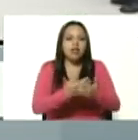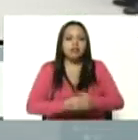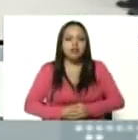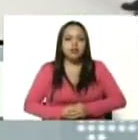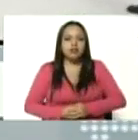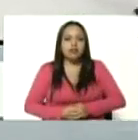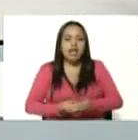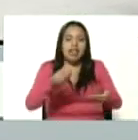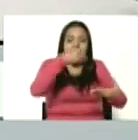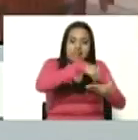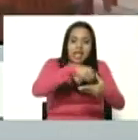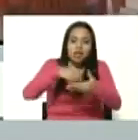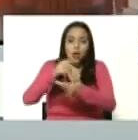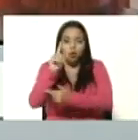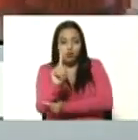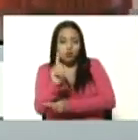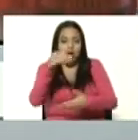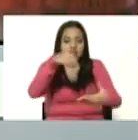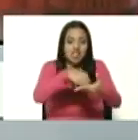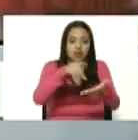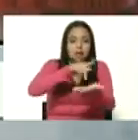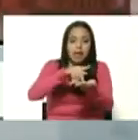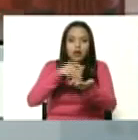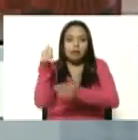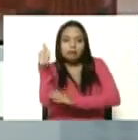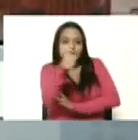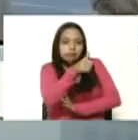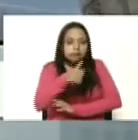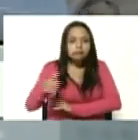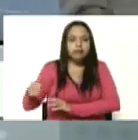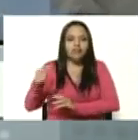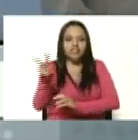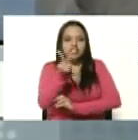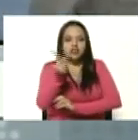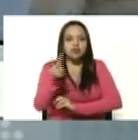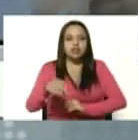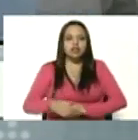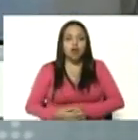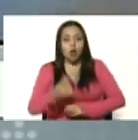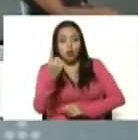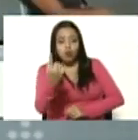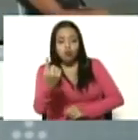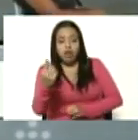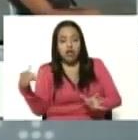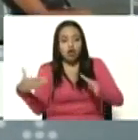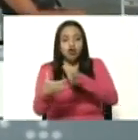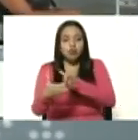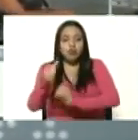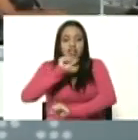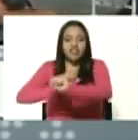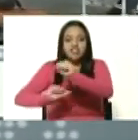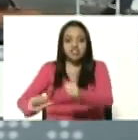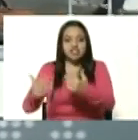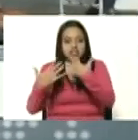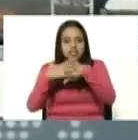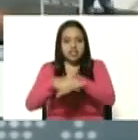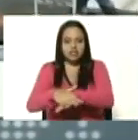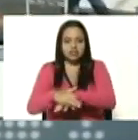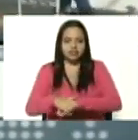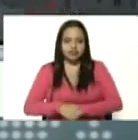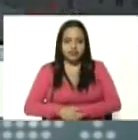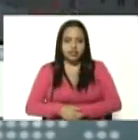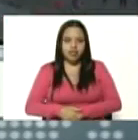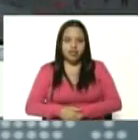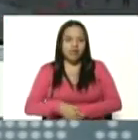parroquia del país una en cada agrupamiento de defensa integral adi pero hay que